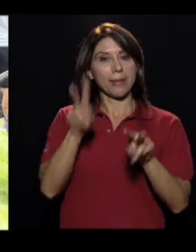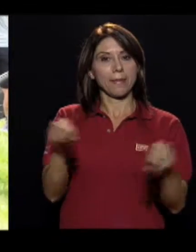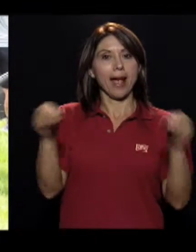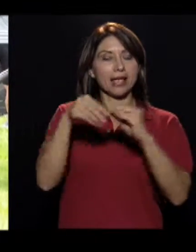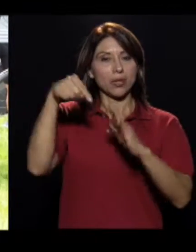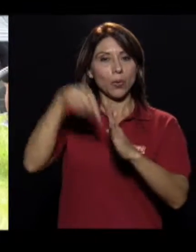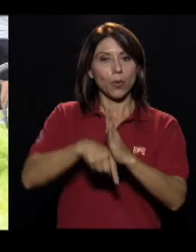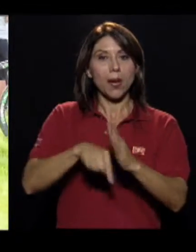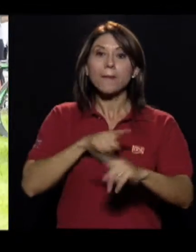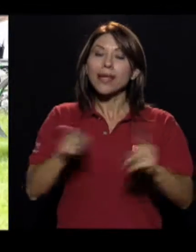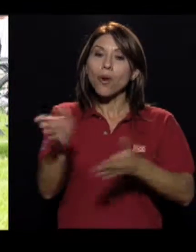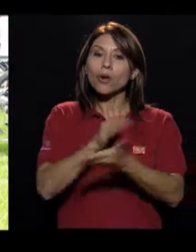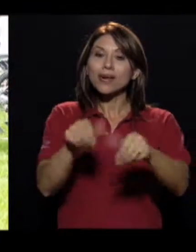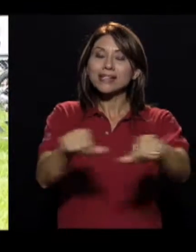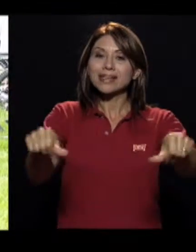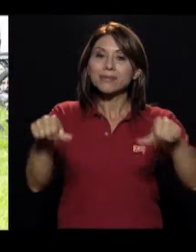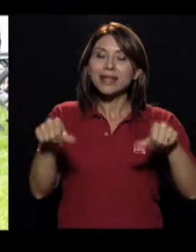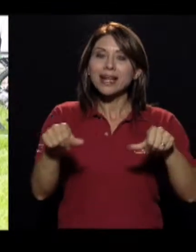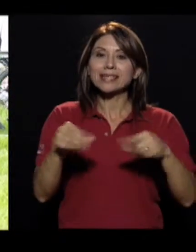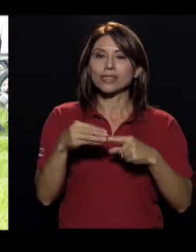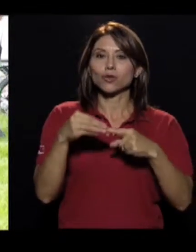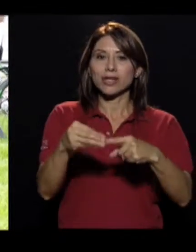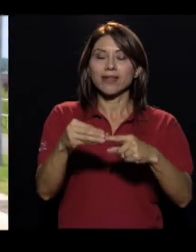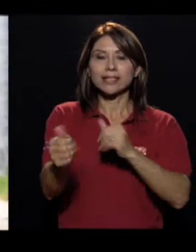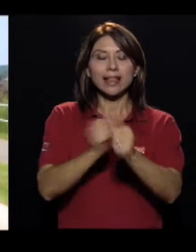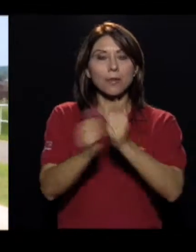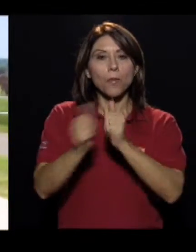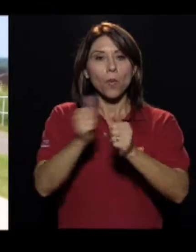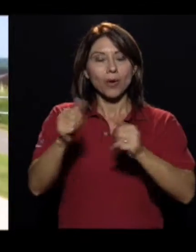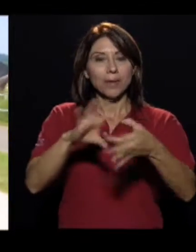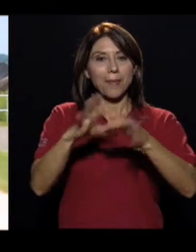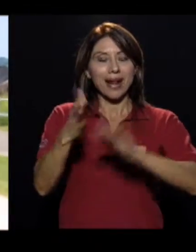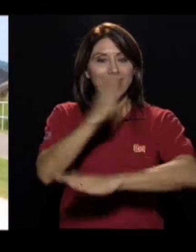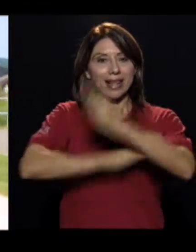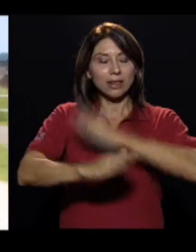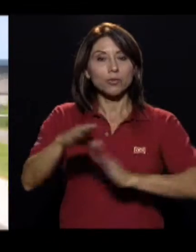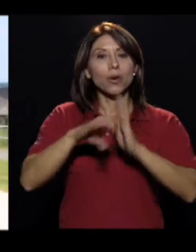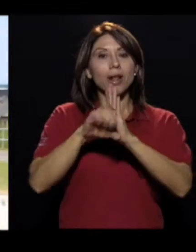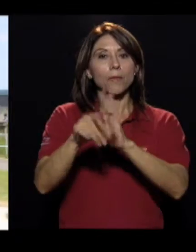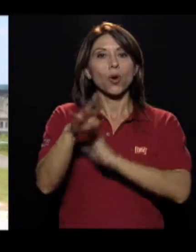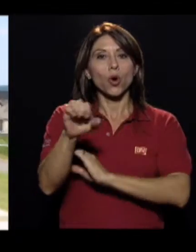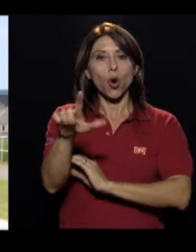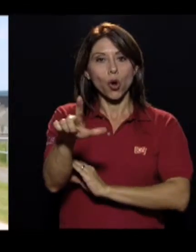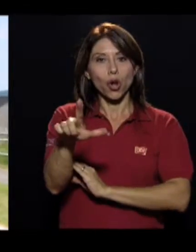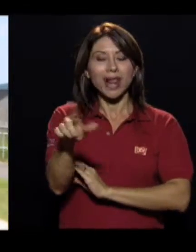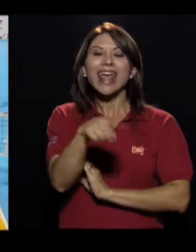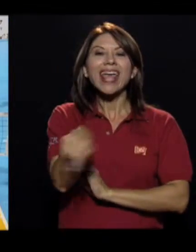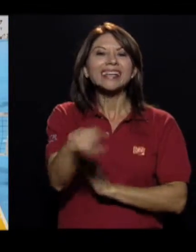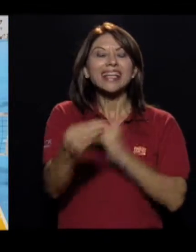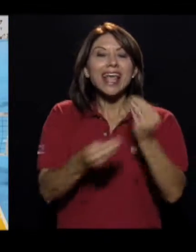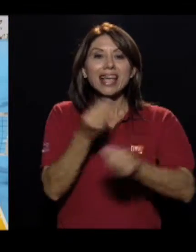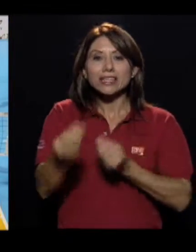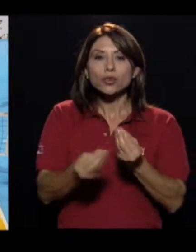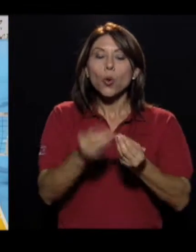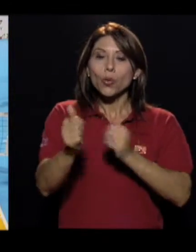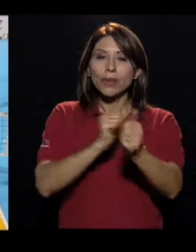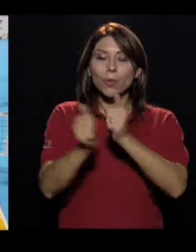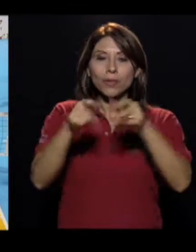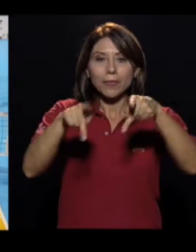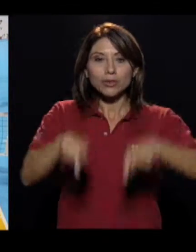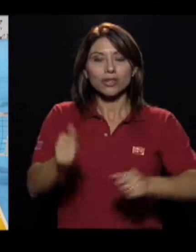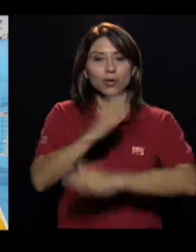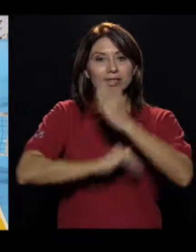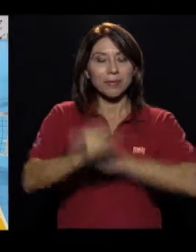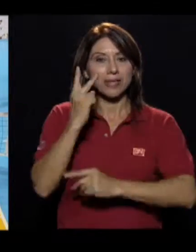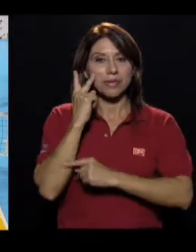existen disciplinas que son exclusivas del deporte paralímpico, como ocurre con el golbol. Este es un deporte para personas con discapacidad